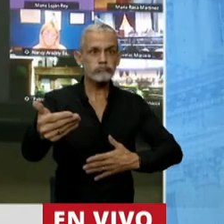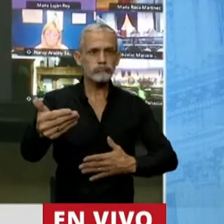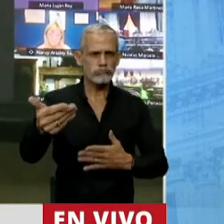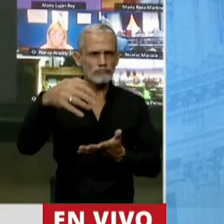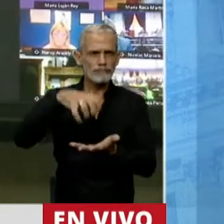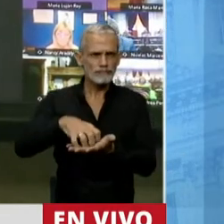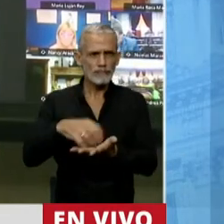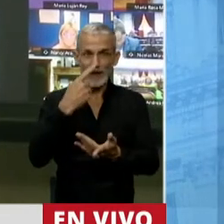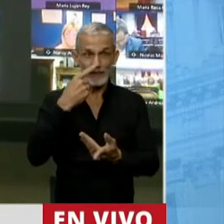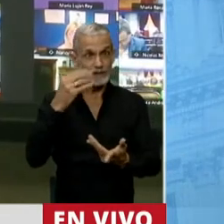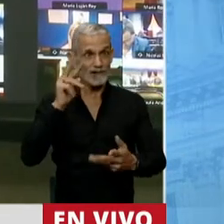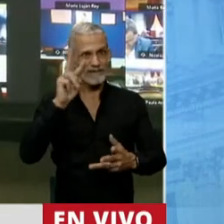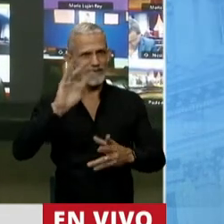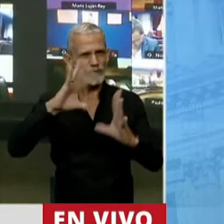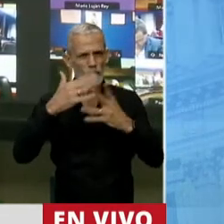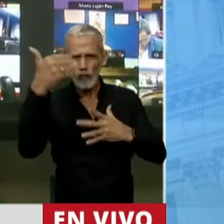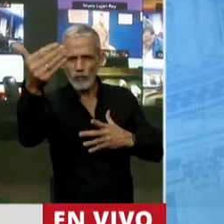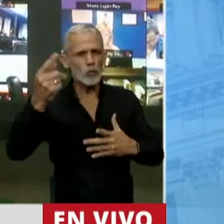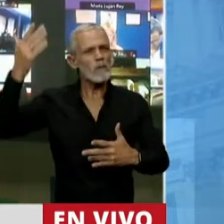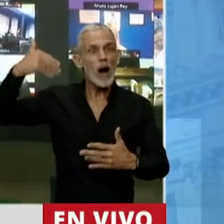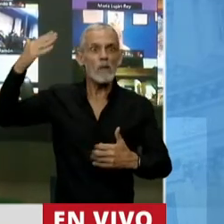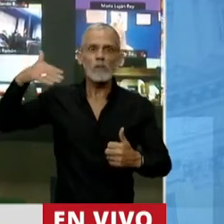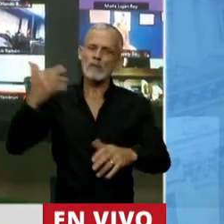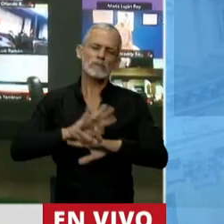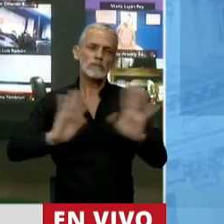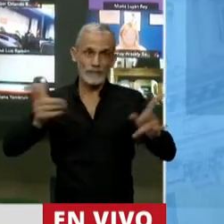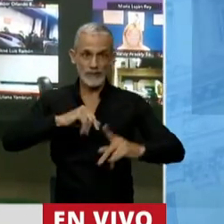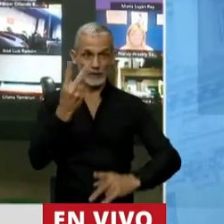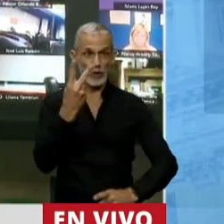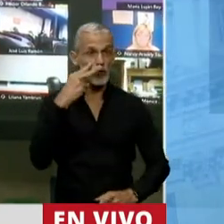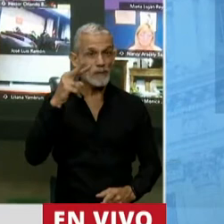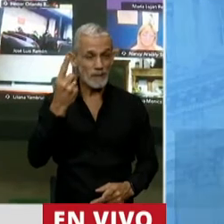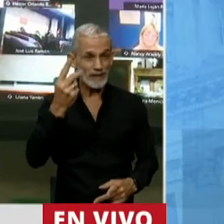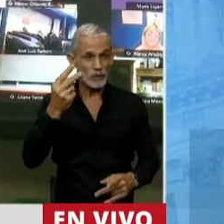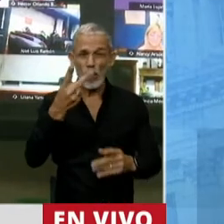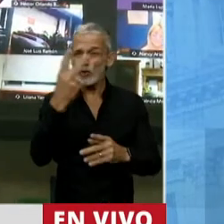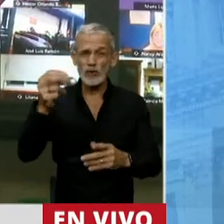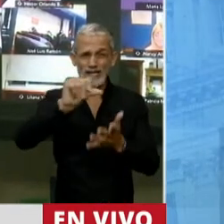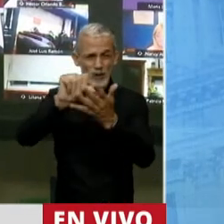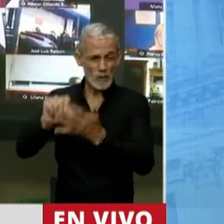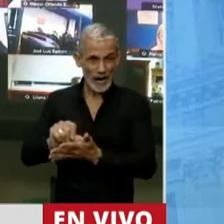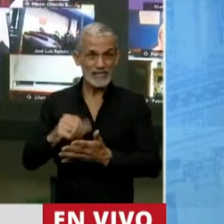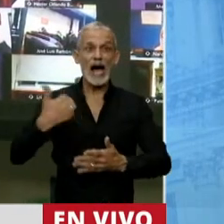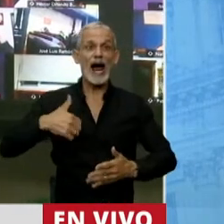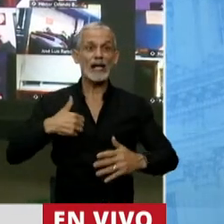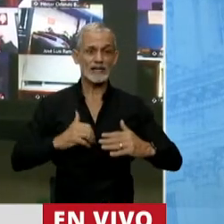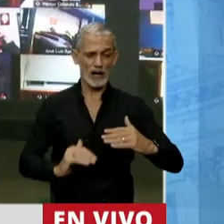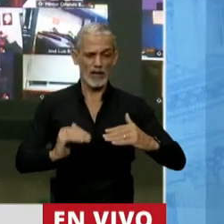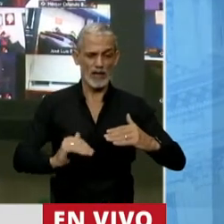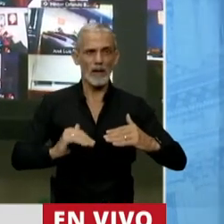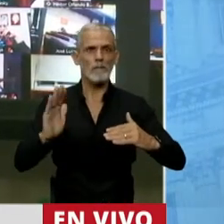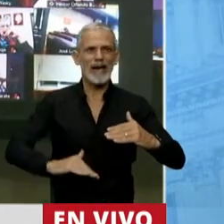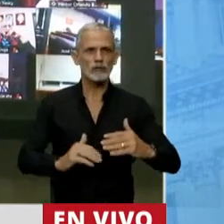porque es interesante ver el futuro, no tanto vernos para el pasado. El 2021, de 200 países en el mundo, Argentina es el que menos va a crecer,